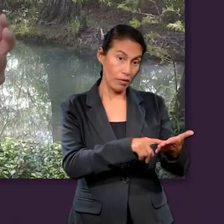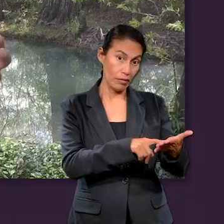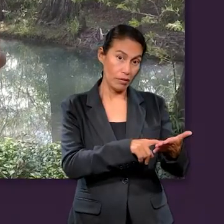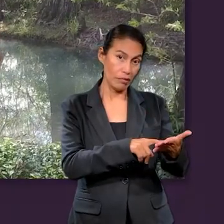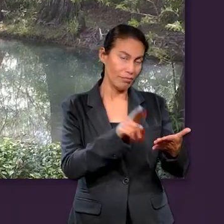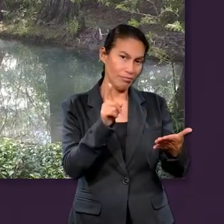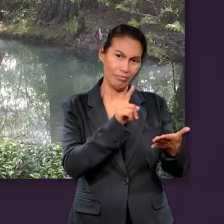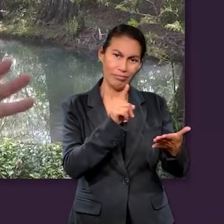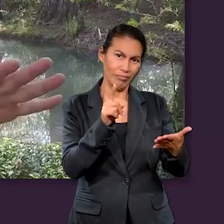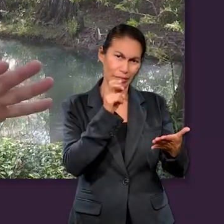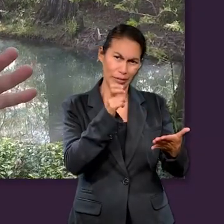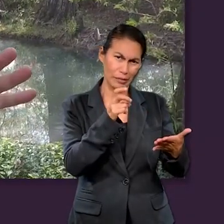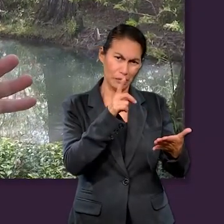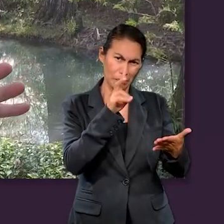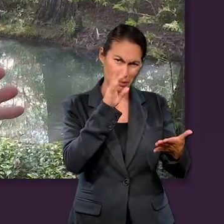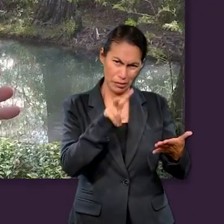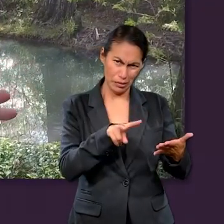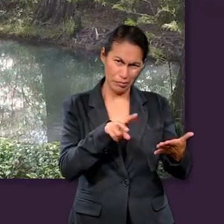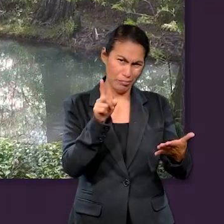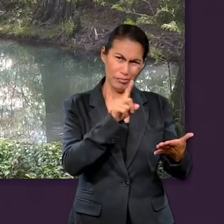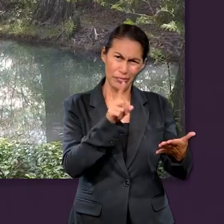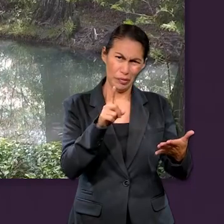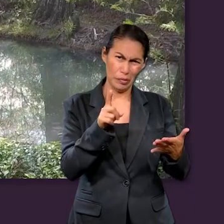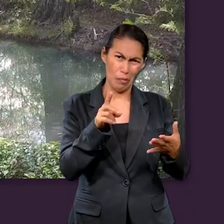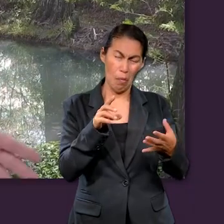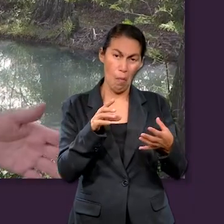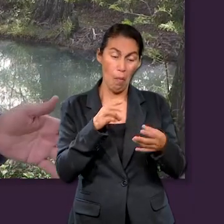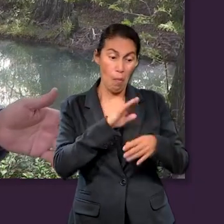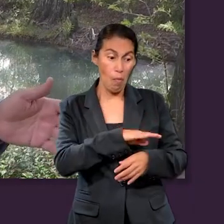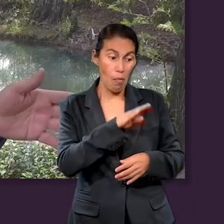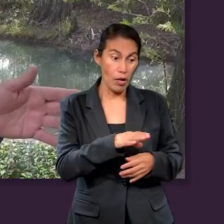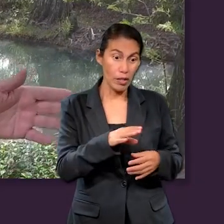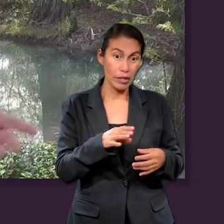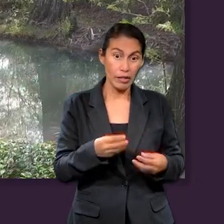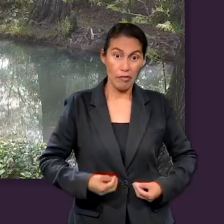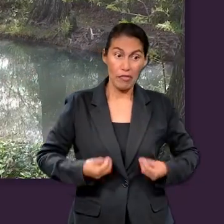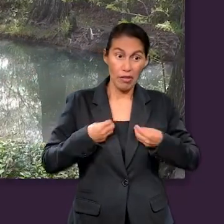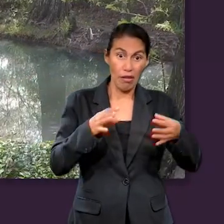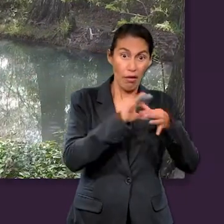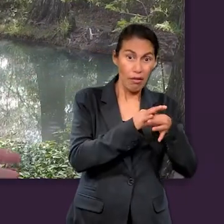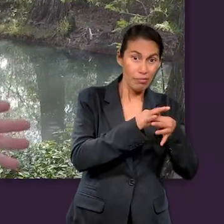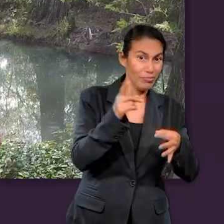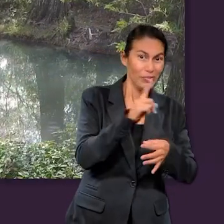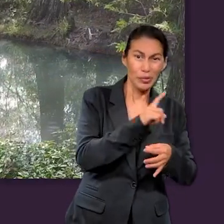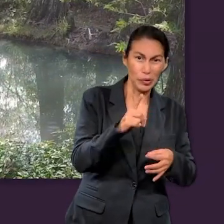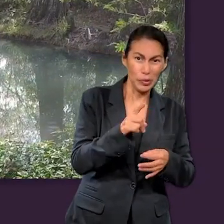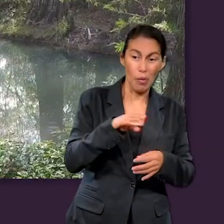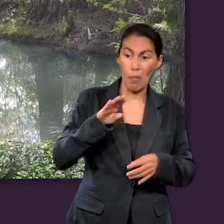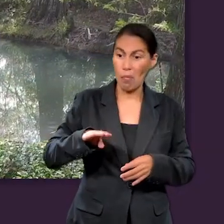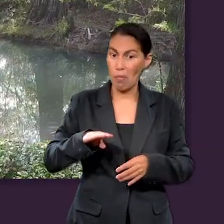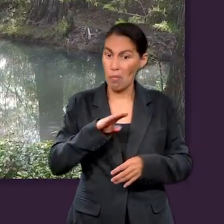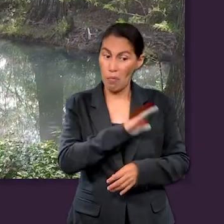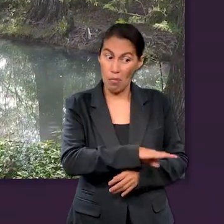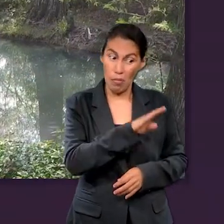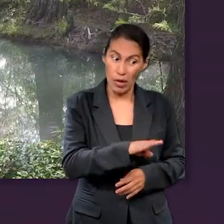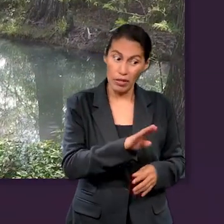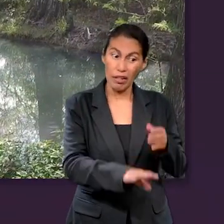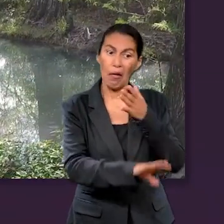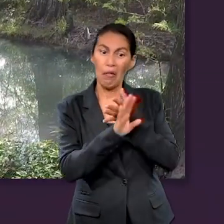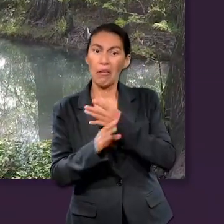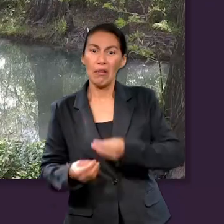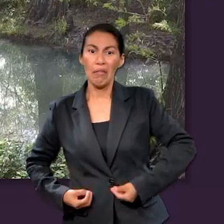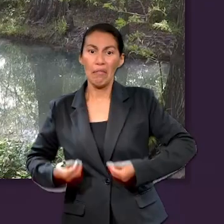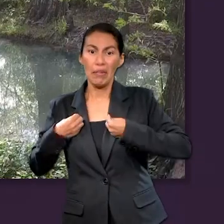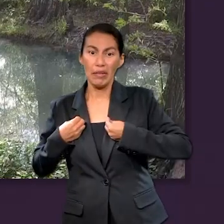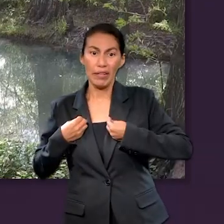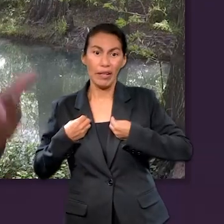de vista bíblico, nada más lejos de la realidad. La muerte no es parte de la vida. Es lo contrario a la vida. Es la finalización de la vida.